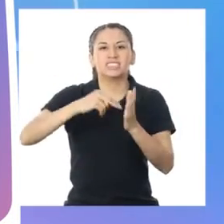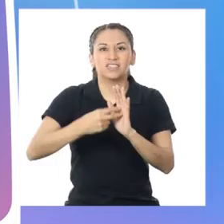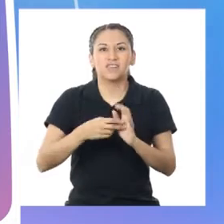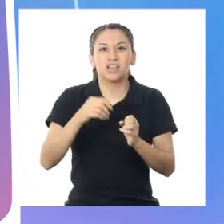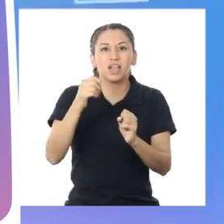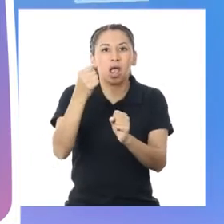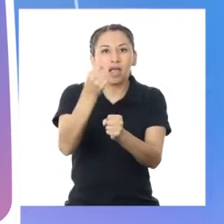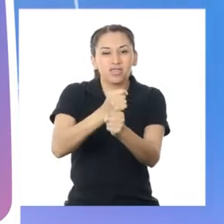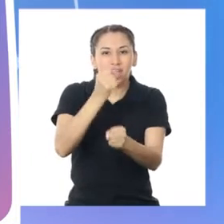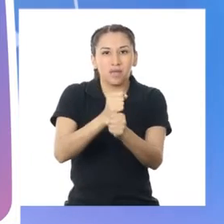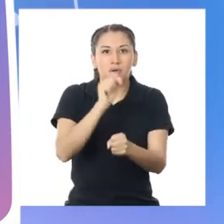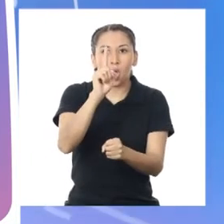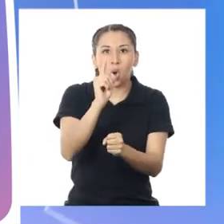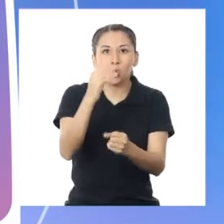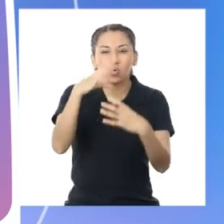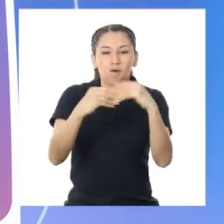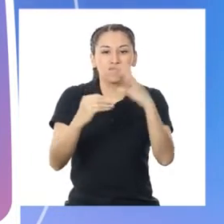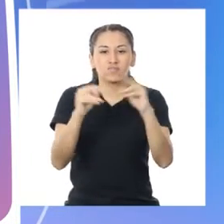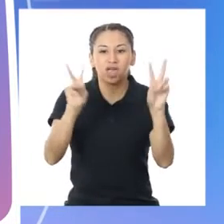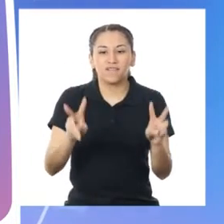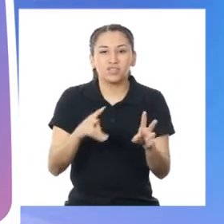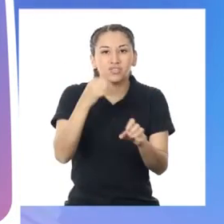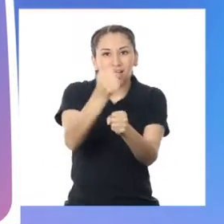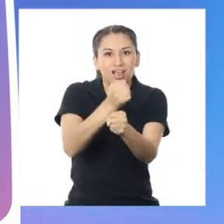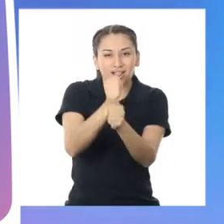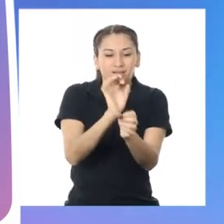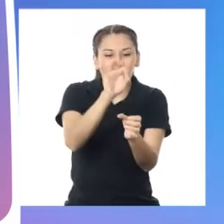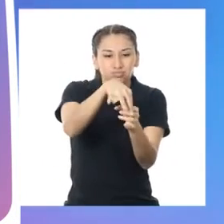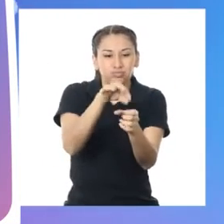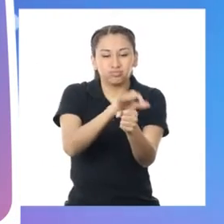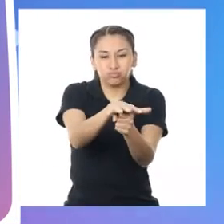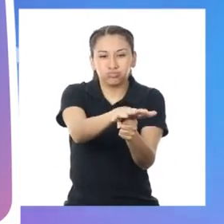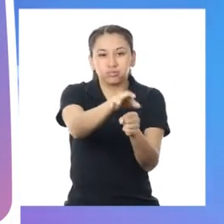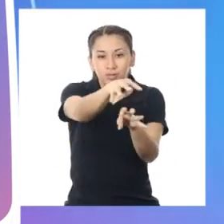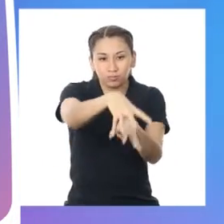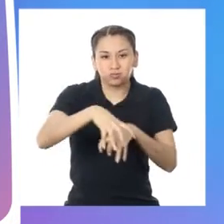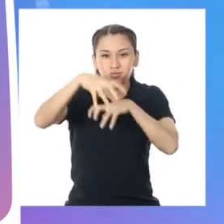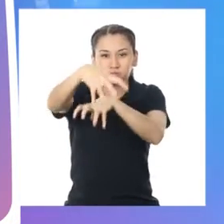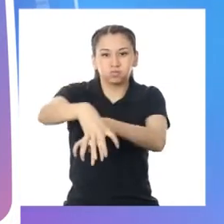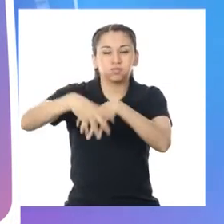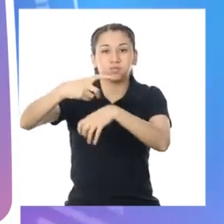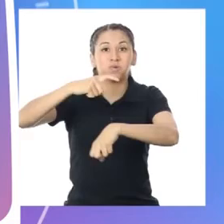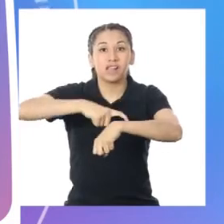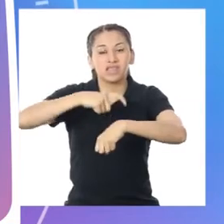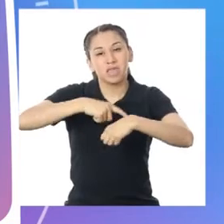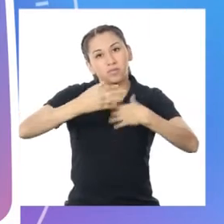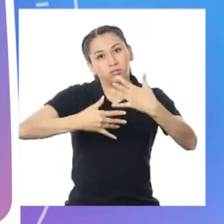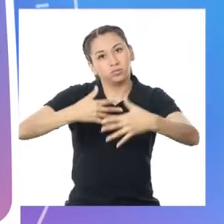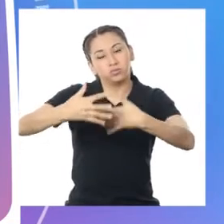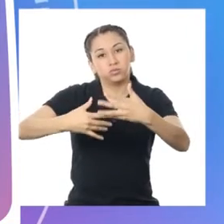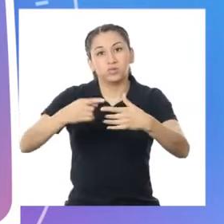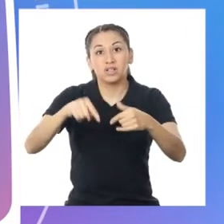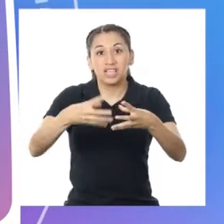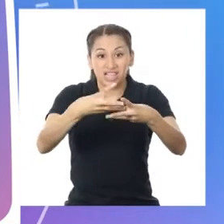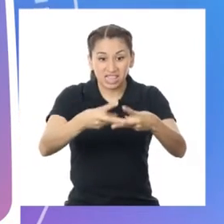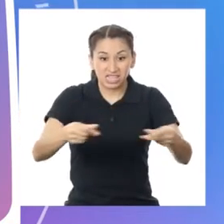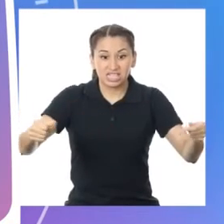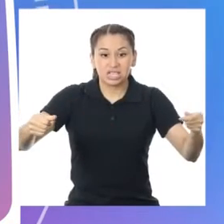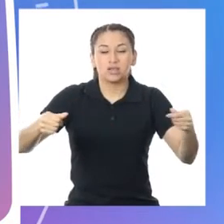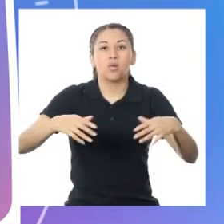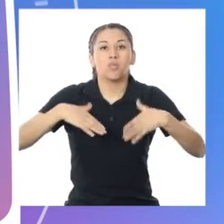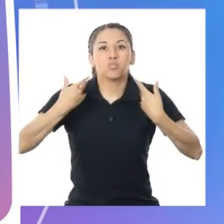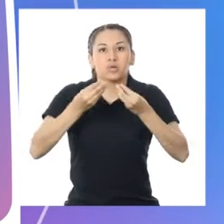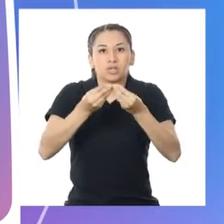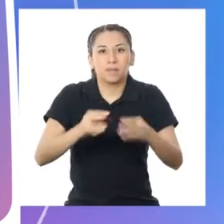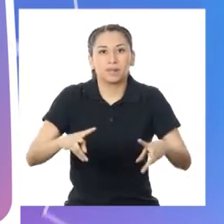solo tipo de cultivo en un gran terreno. Esta práctica puede hacer que pasado un tiempo el suelo pierda